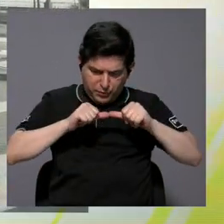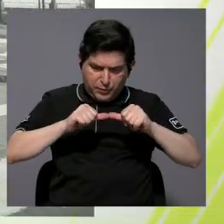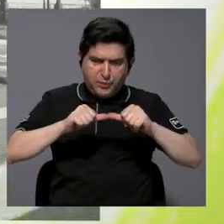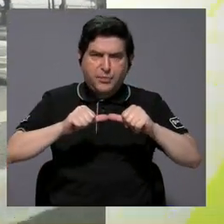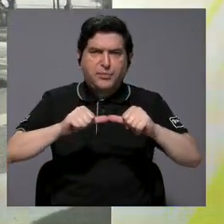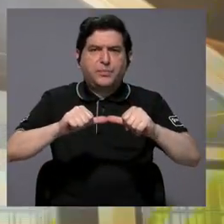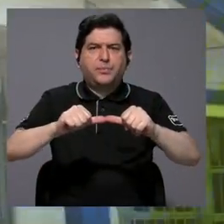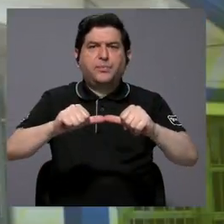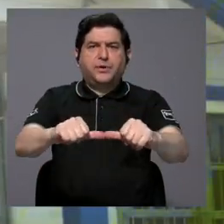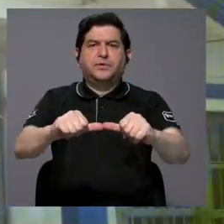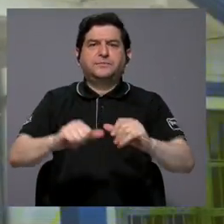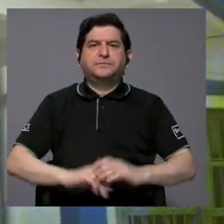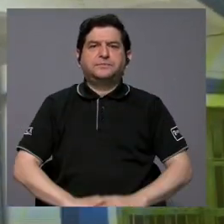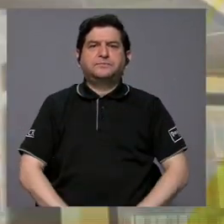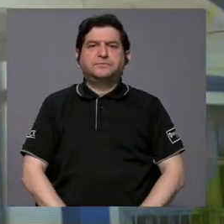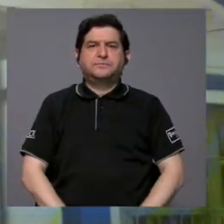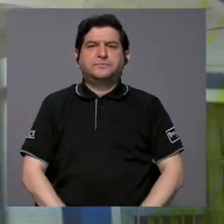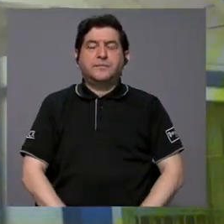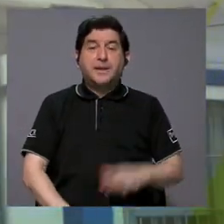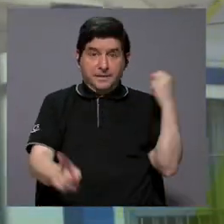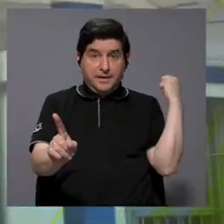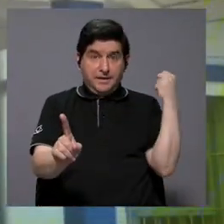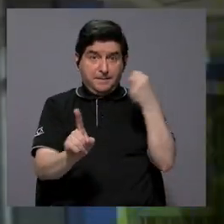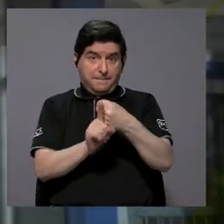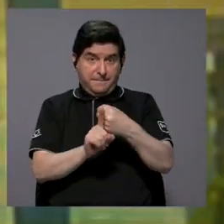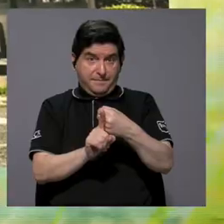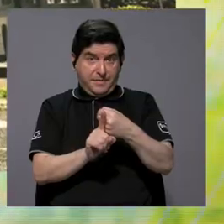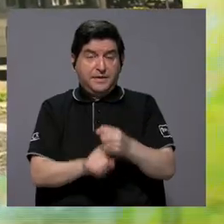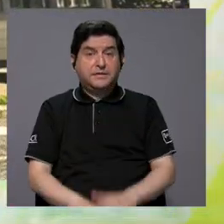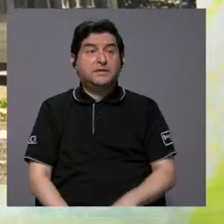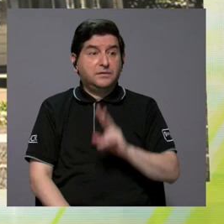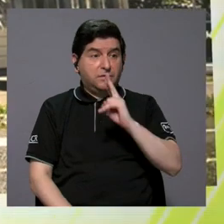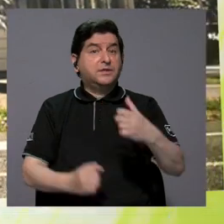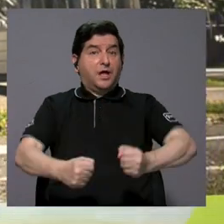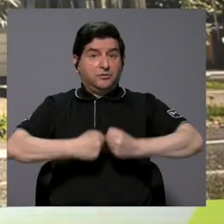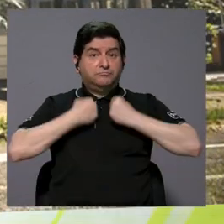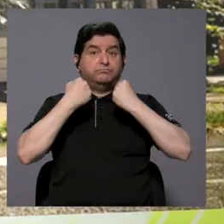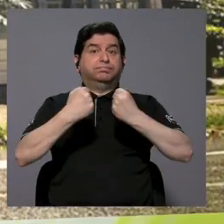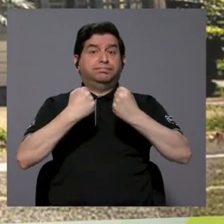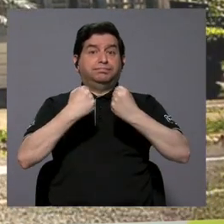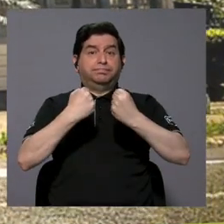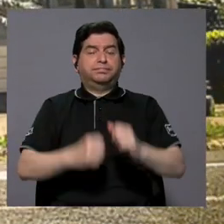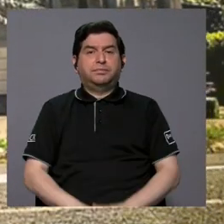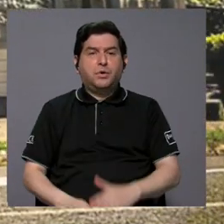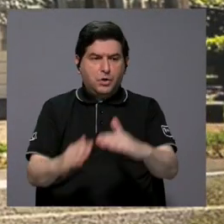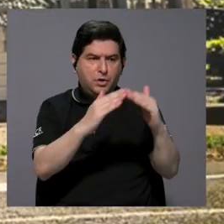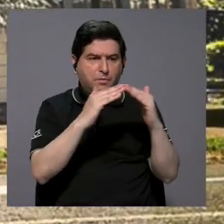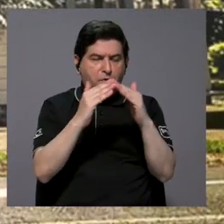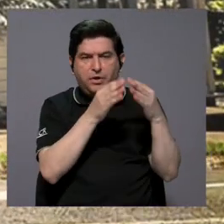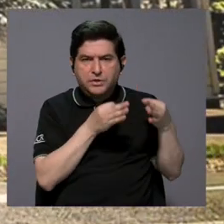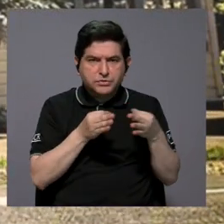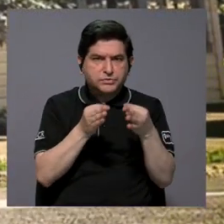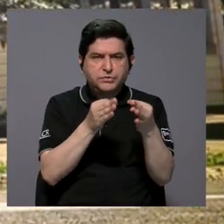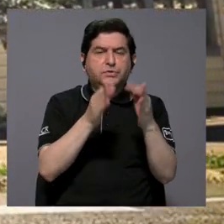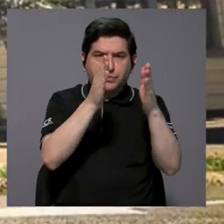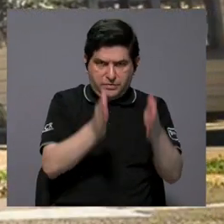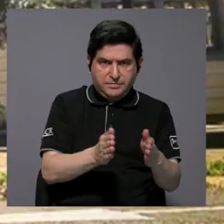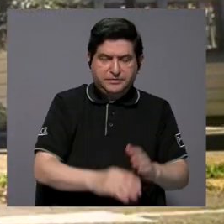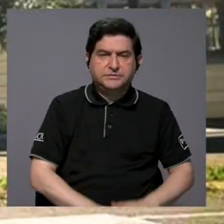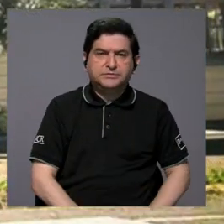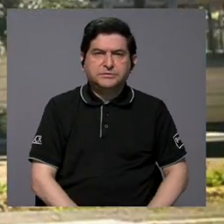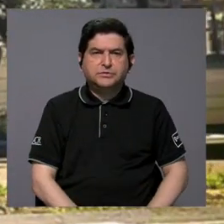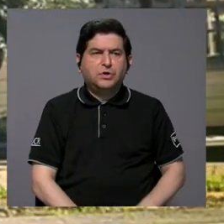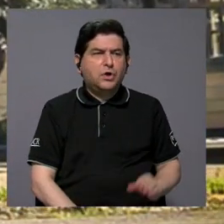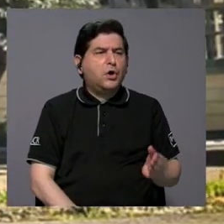vigente, con un impacto, en realidad, muy fuerte hacia la población turrealbeña, desde